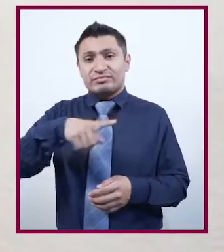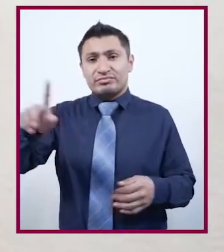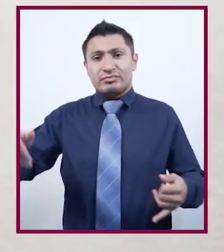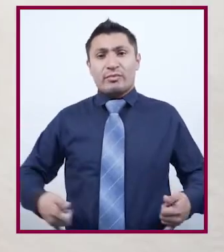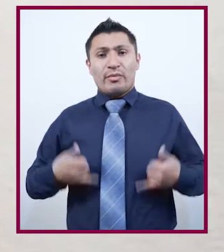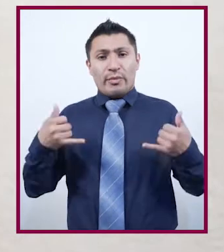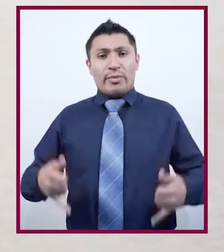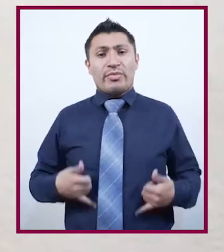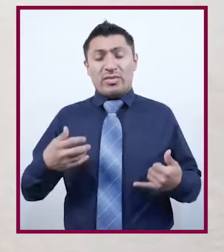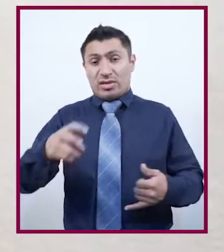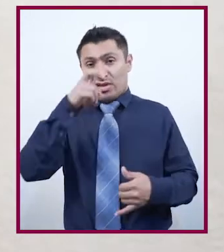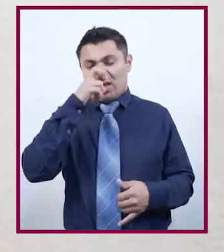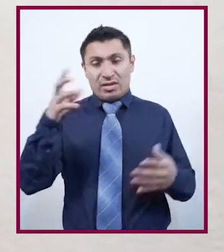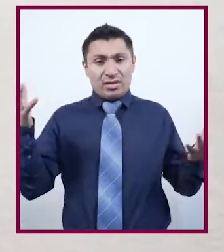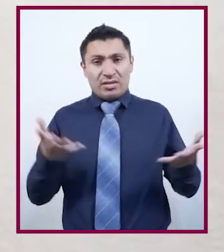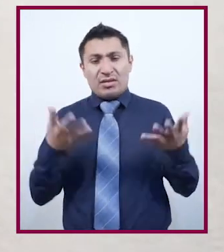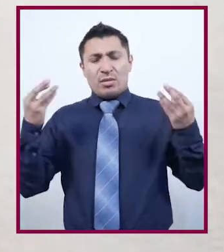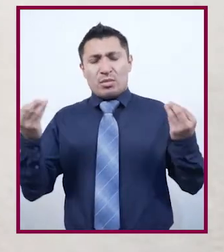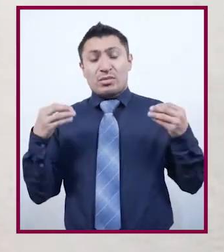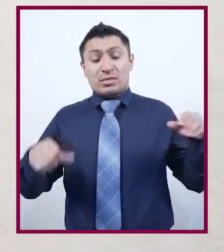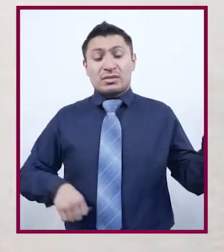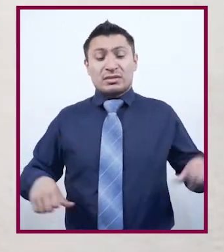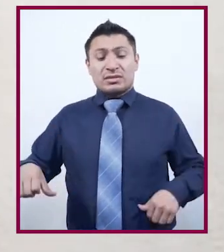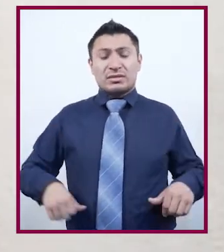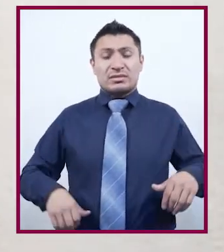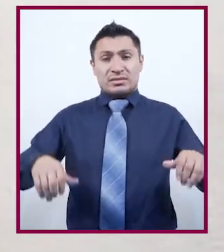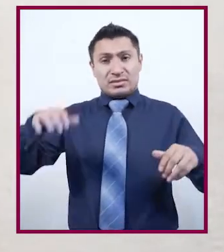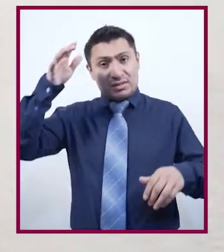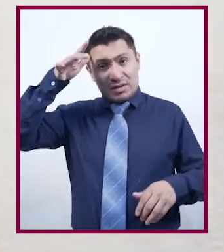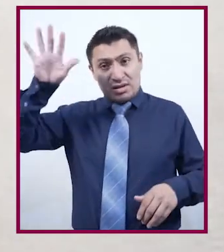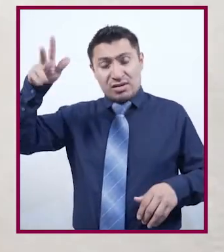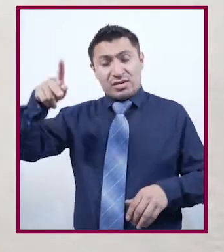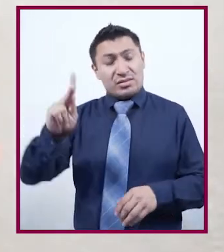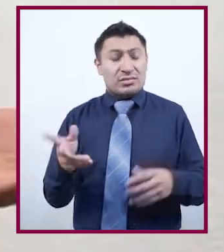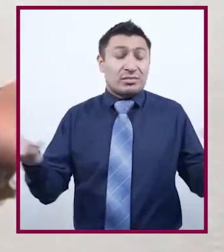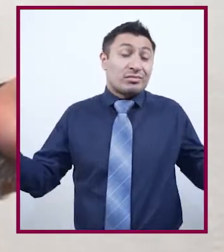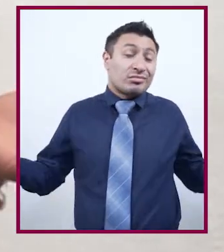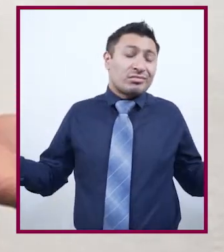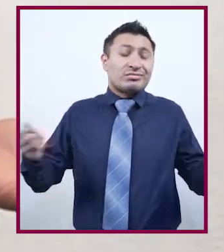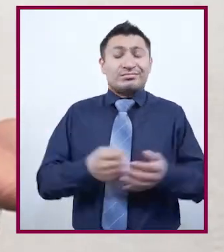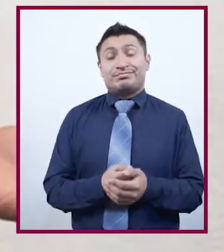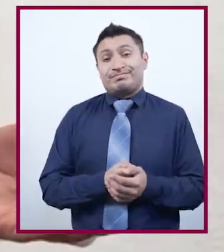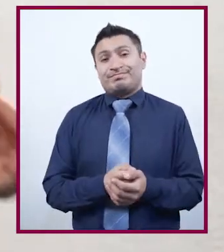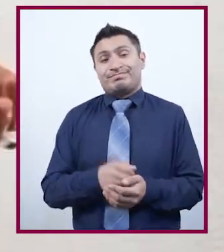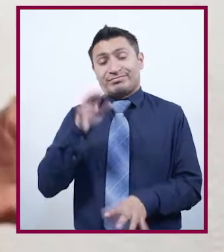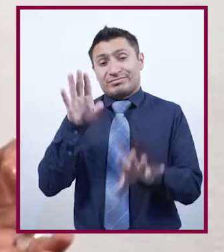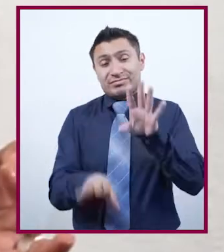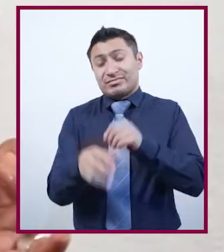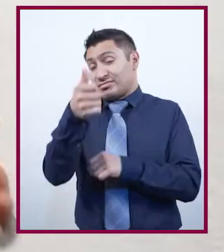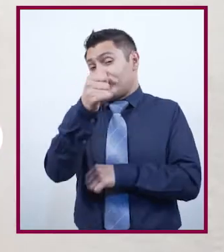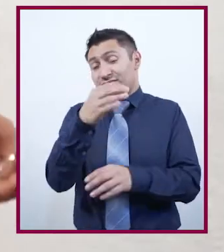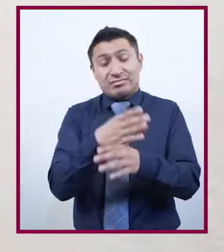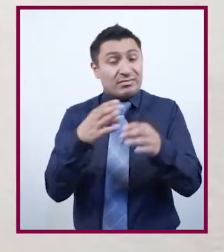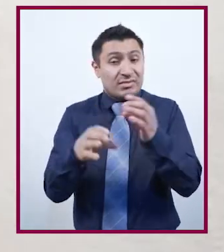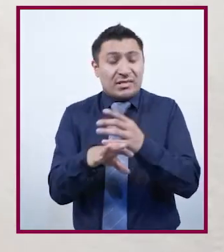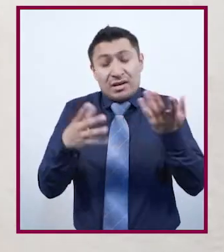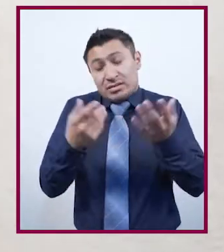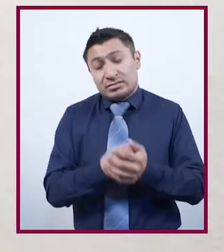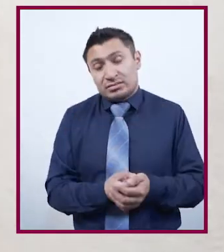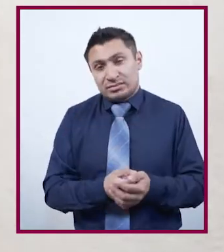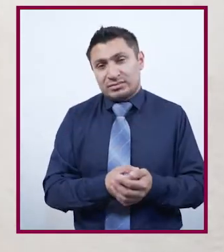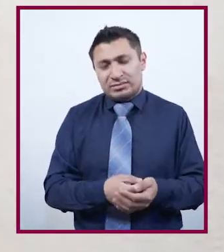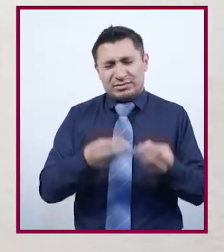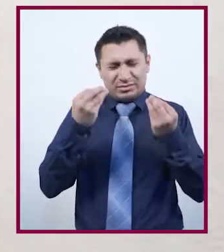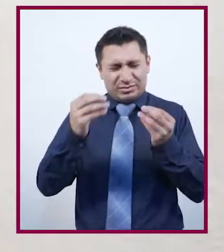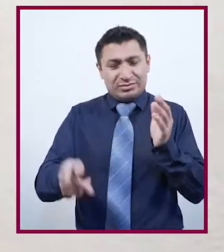A aquellos jóvenes se les exigió realizar muchas actividades de adulto, pero ¿qué se le va a hacer? Muchas veces así son las cosas.